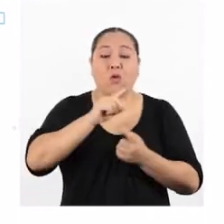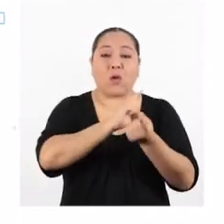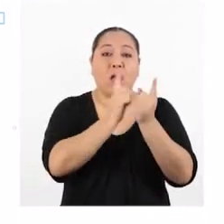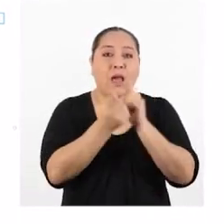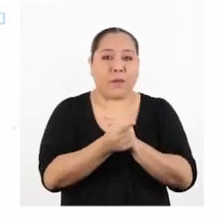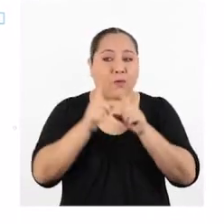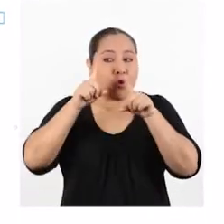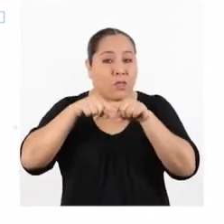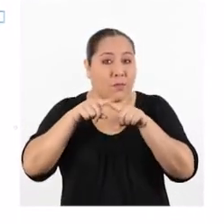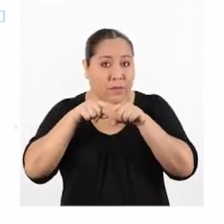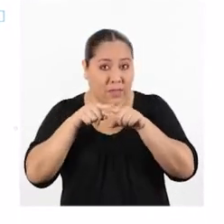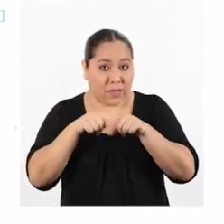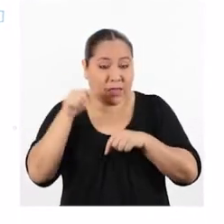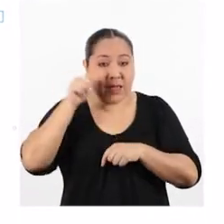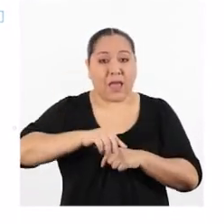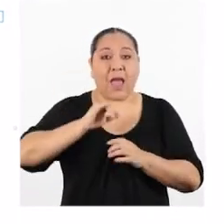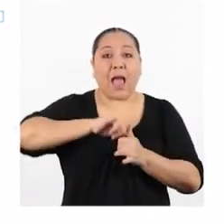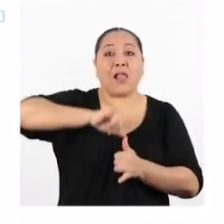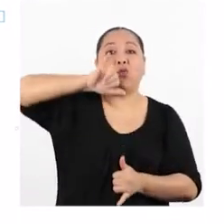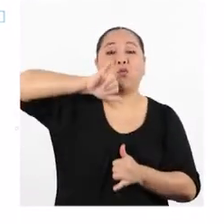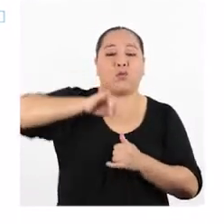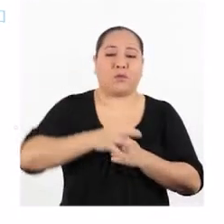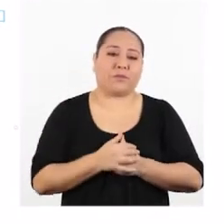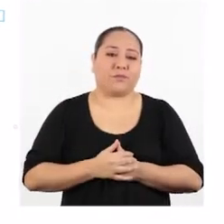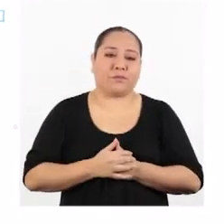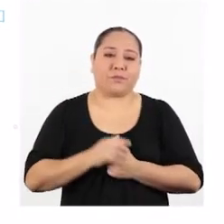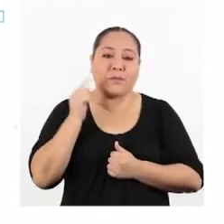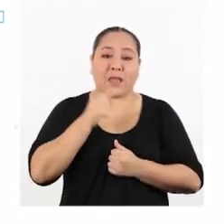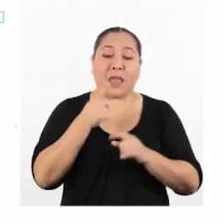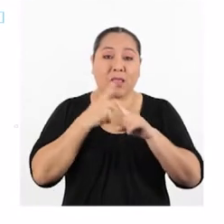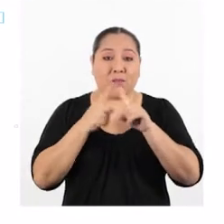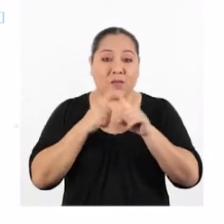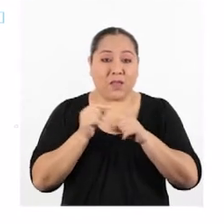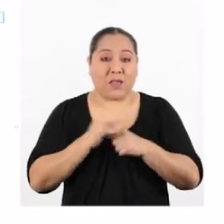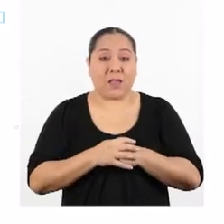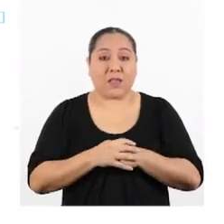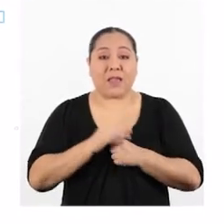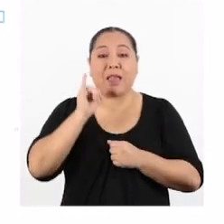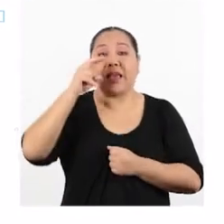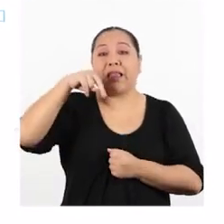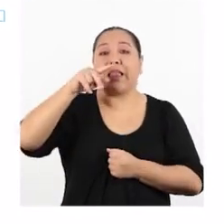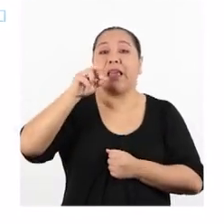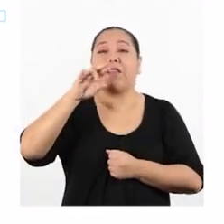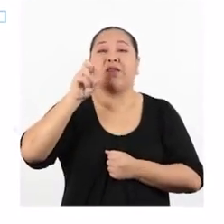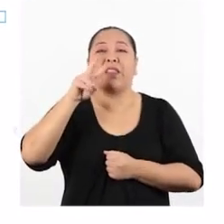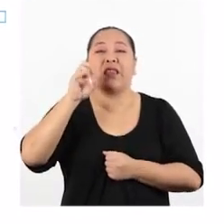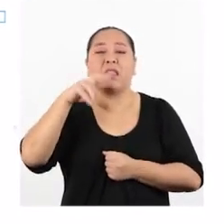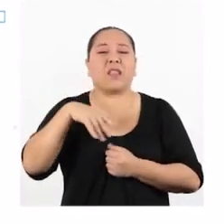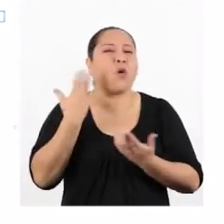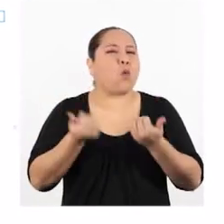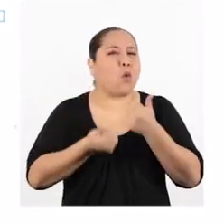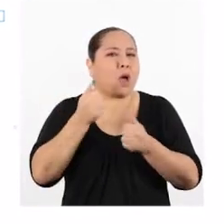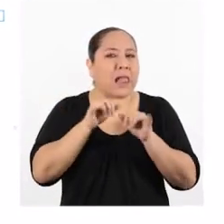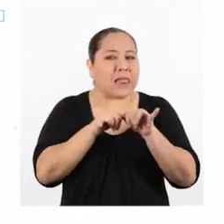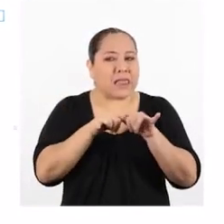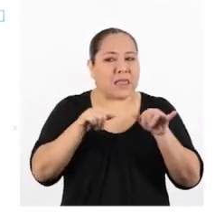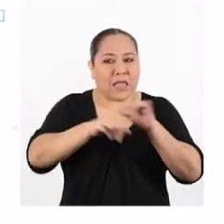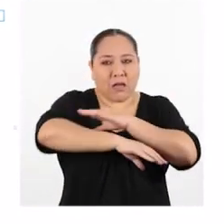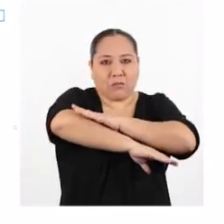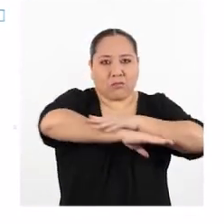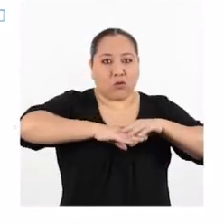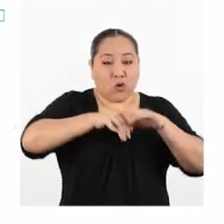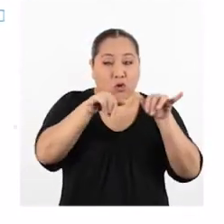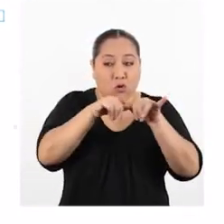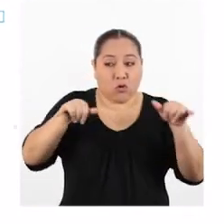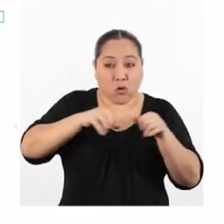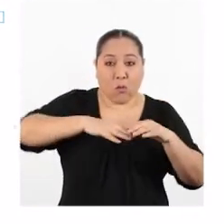dependiente que es la altura. Y hay variables intervinientes, que son la longitud del brazo de potencia,